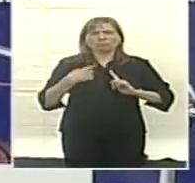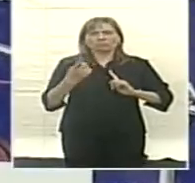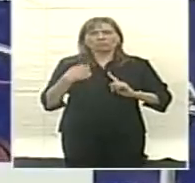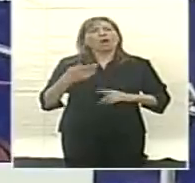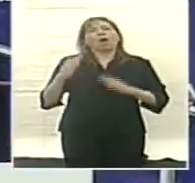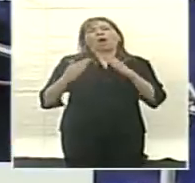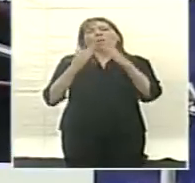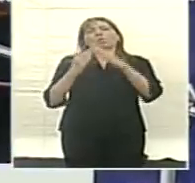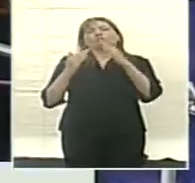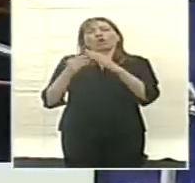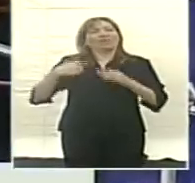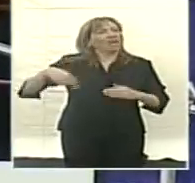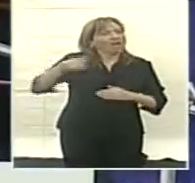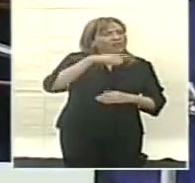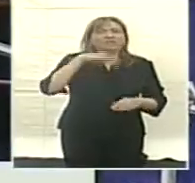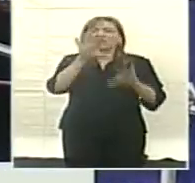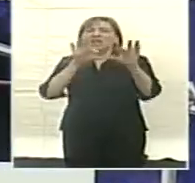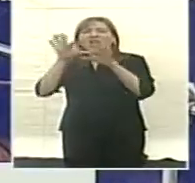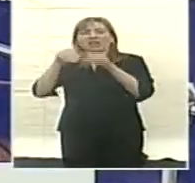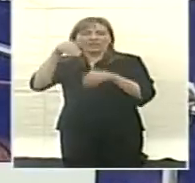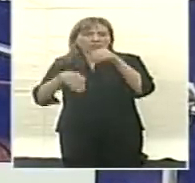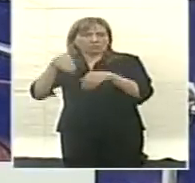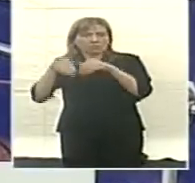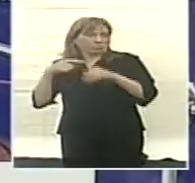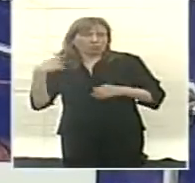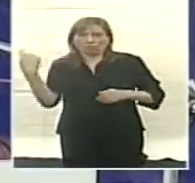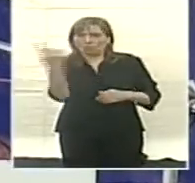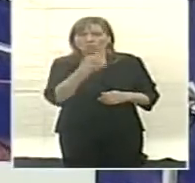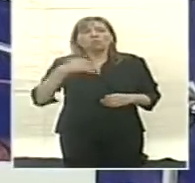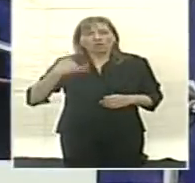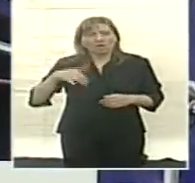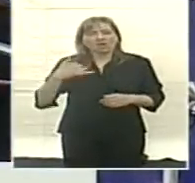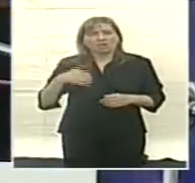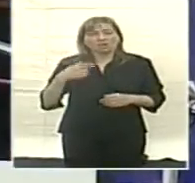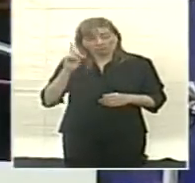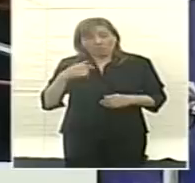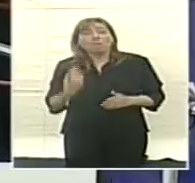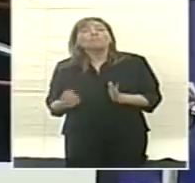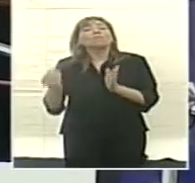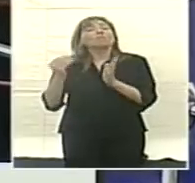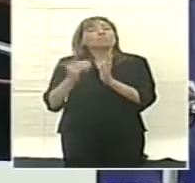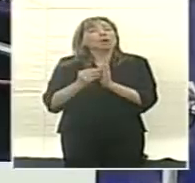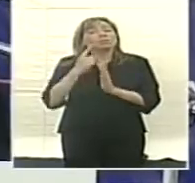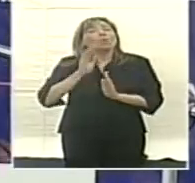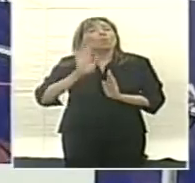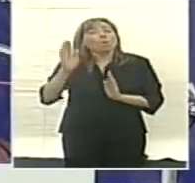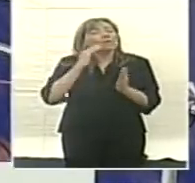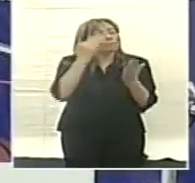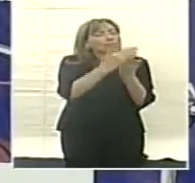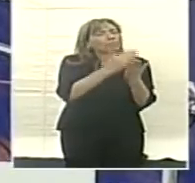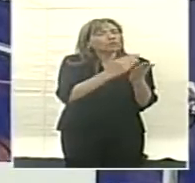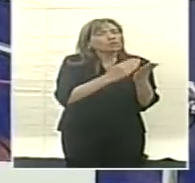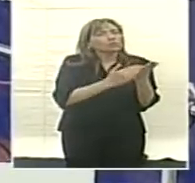autoridades que eligen democráticamente los argentinos y además cumpliendo los programas, los